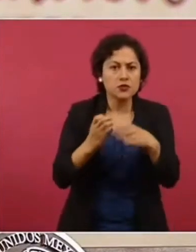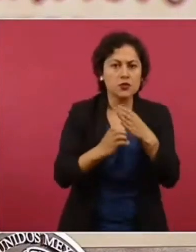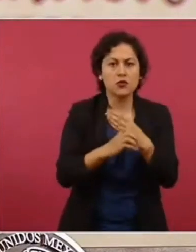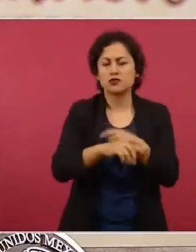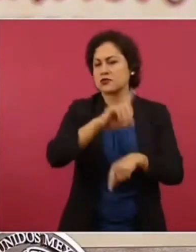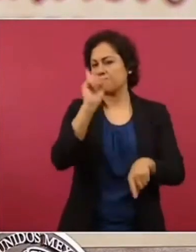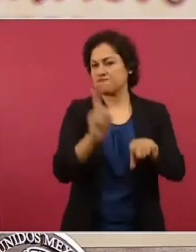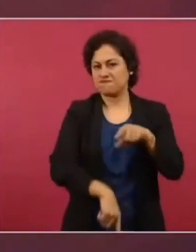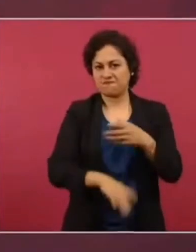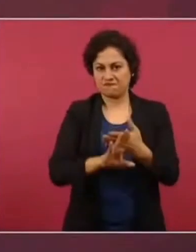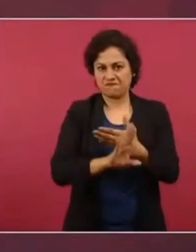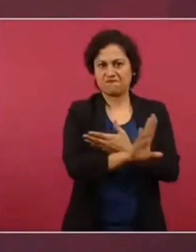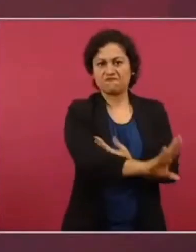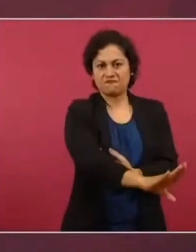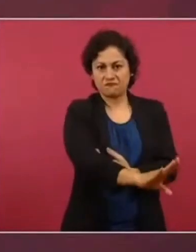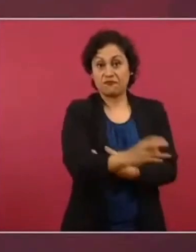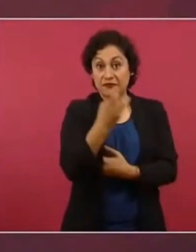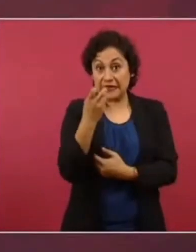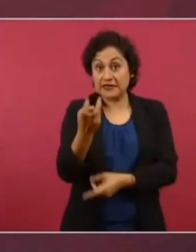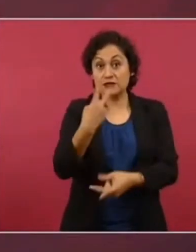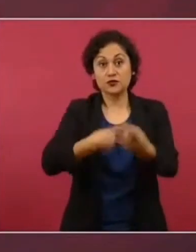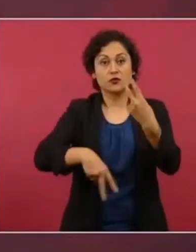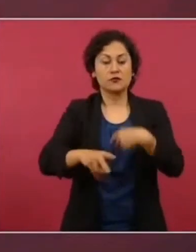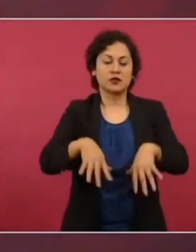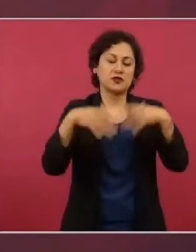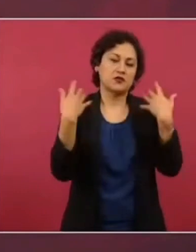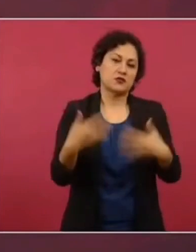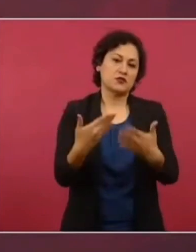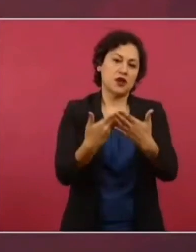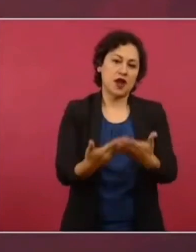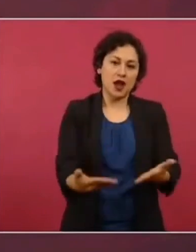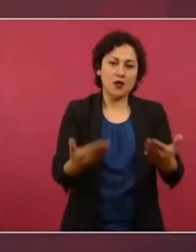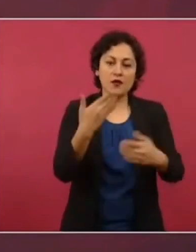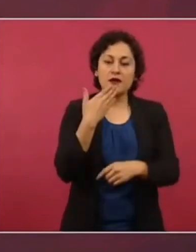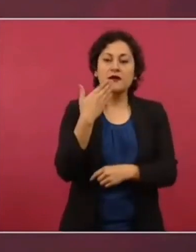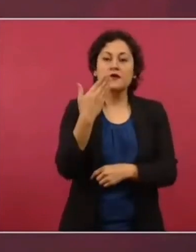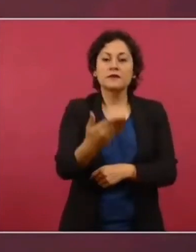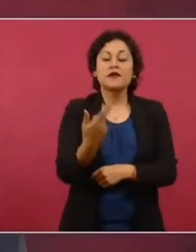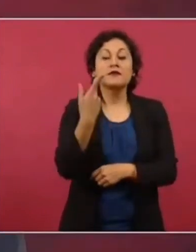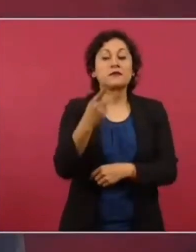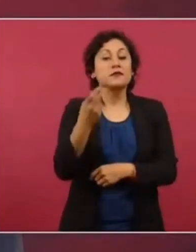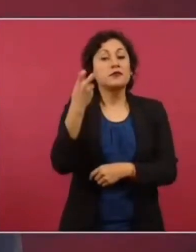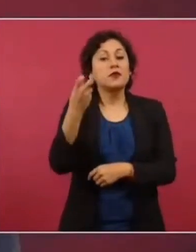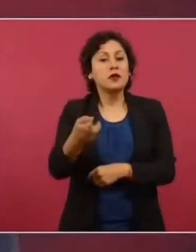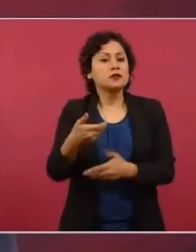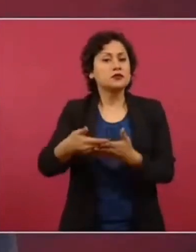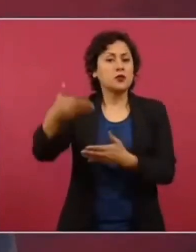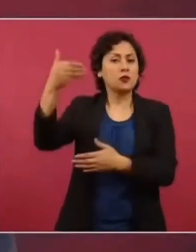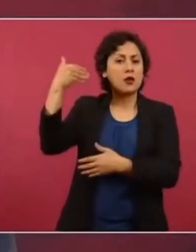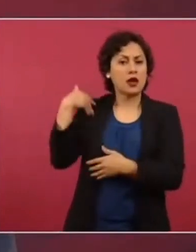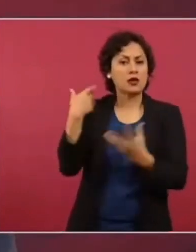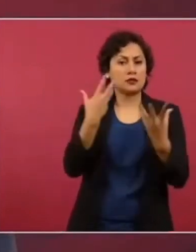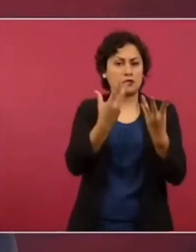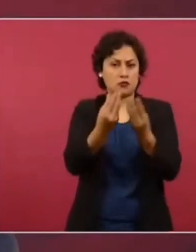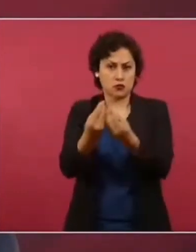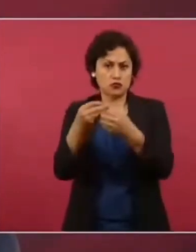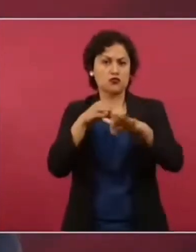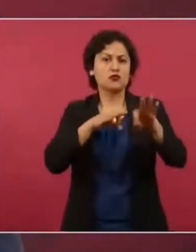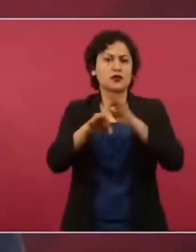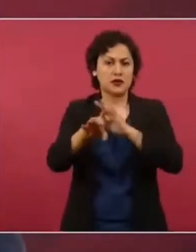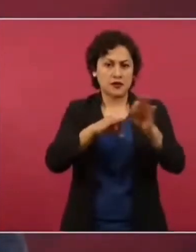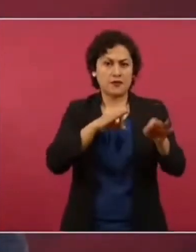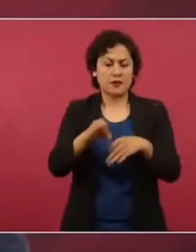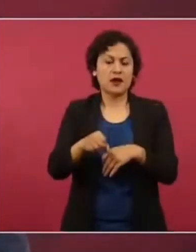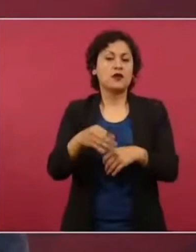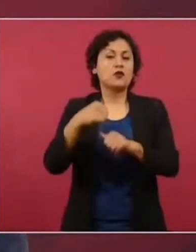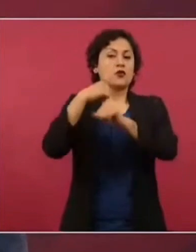resultado de tal magnitud no se habría podido alcanzar sin la excepcional colaboración entre nuestras respectivas